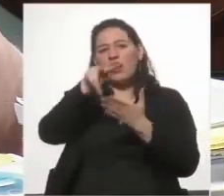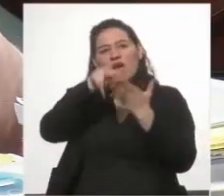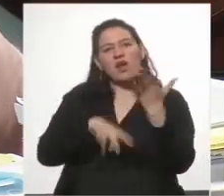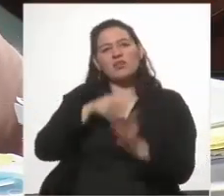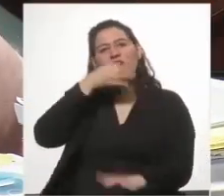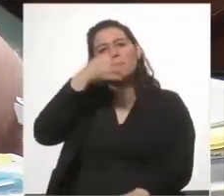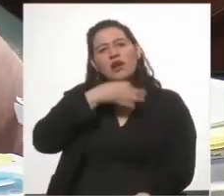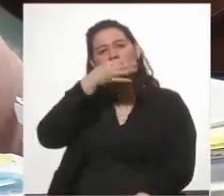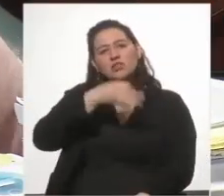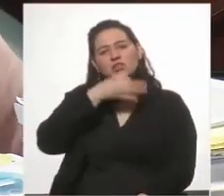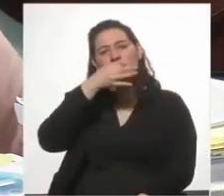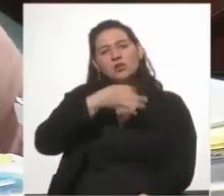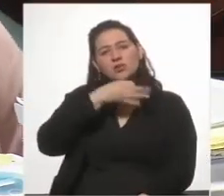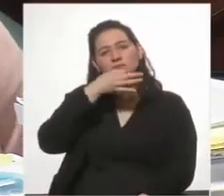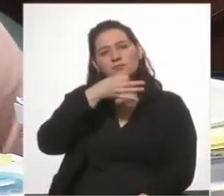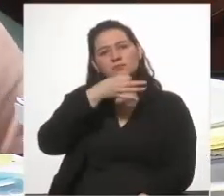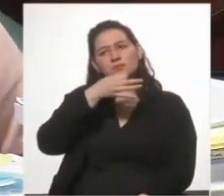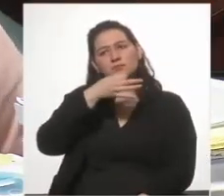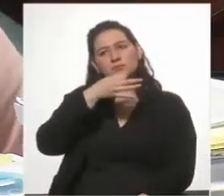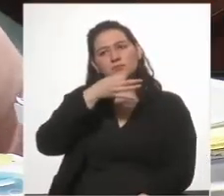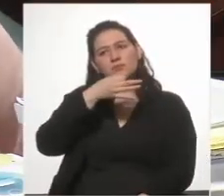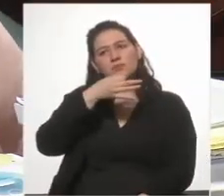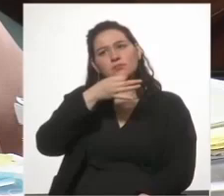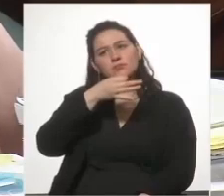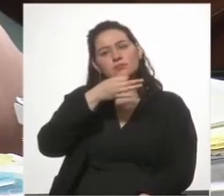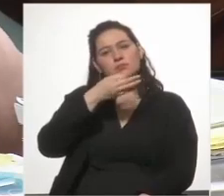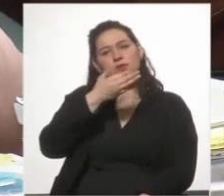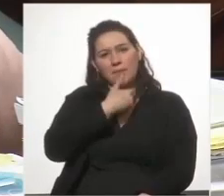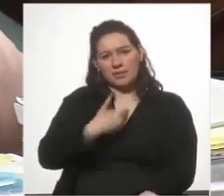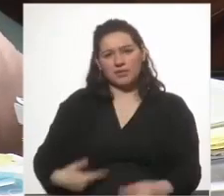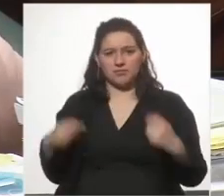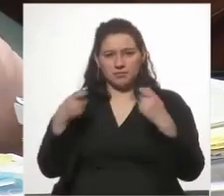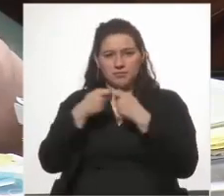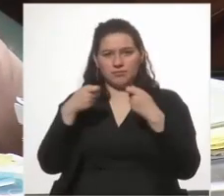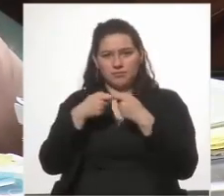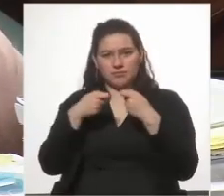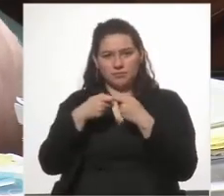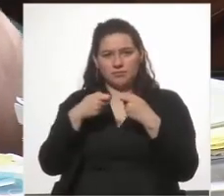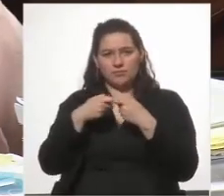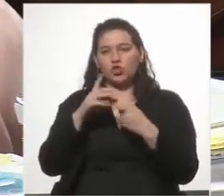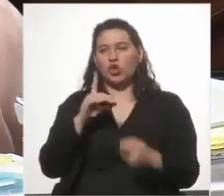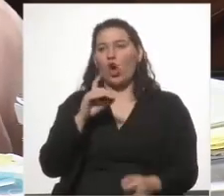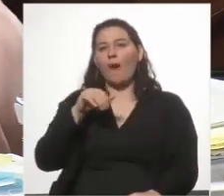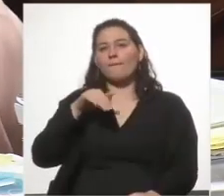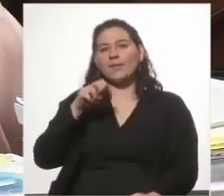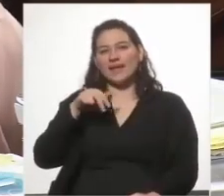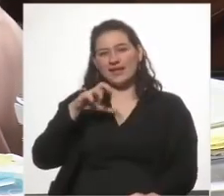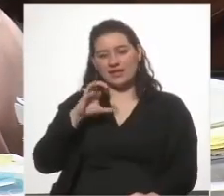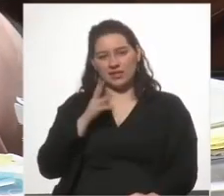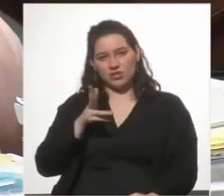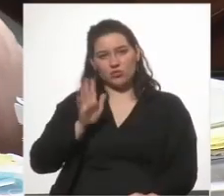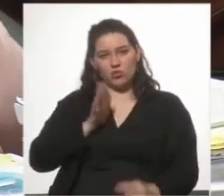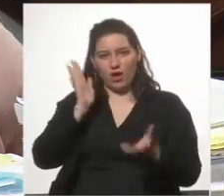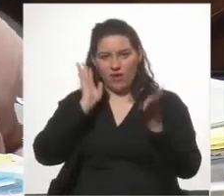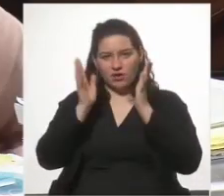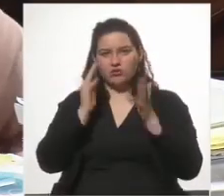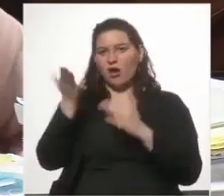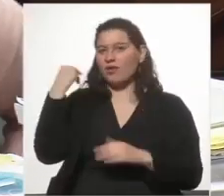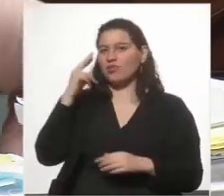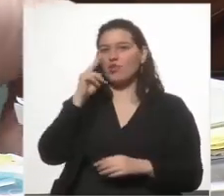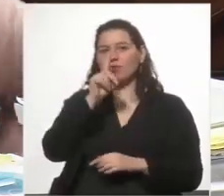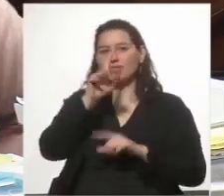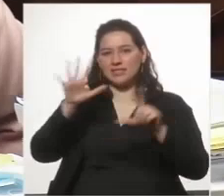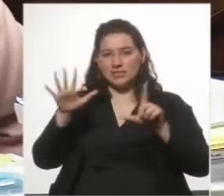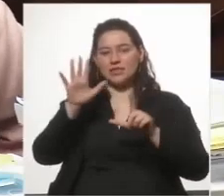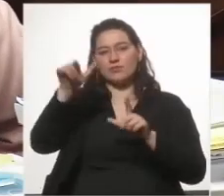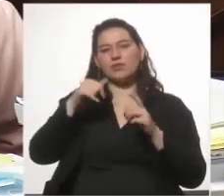declaraciones de la que fue Presidente de la Asociación de Magistrados, la doctora Domenech, a quien yo cité en el 2017, integrando